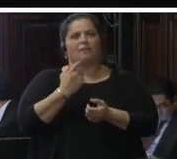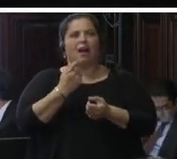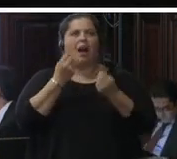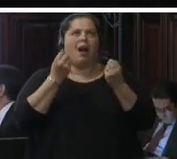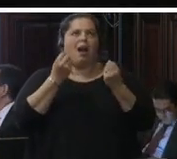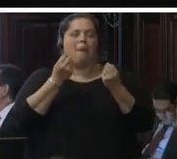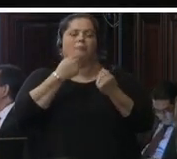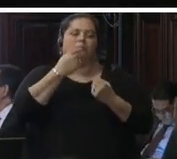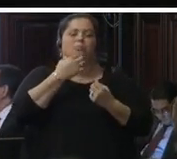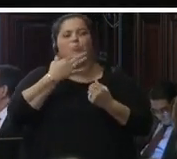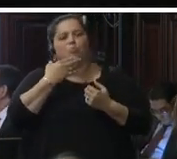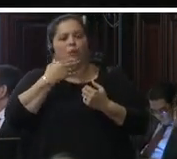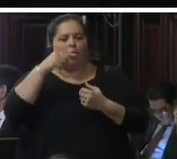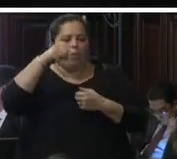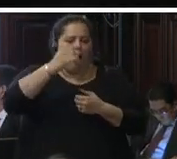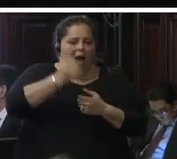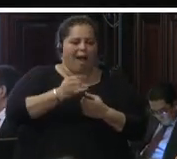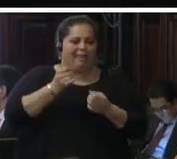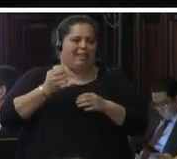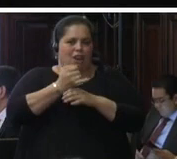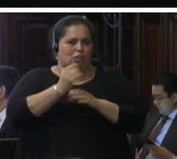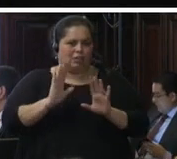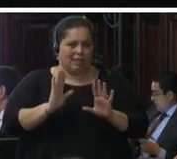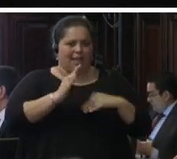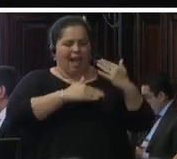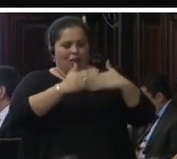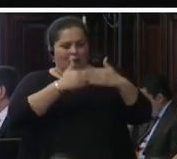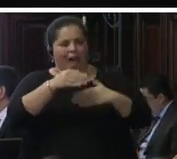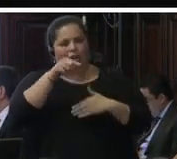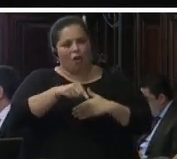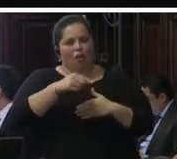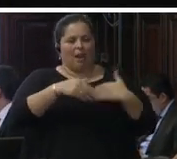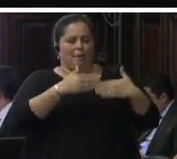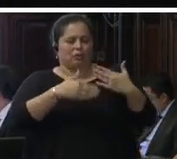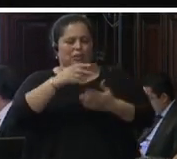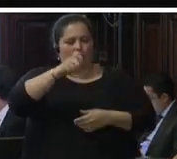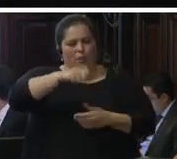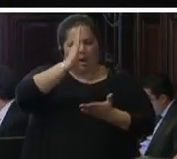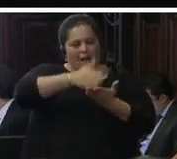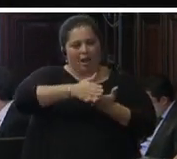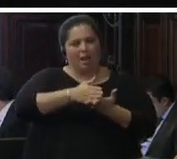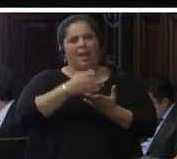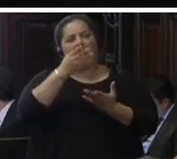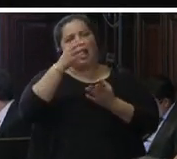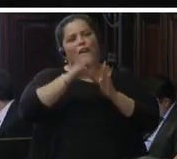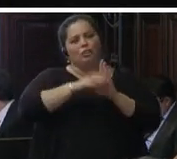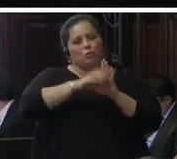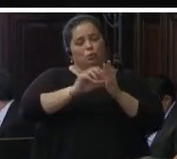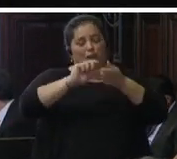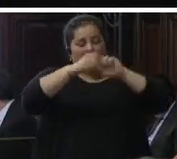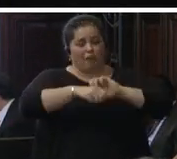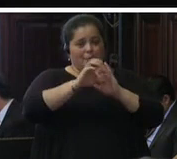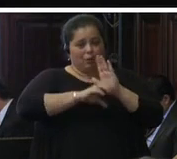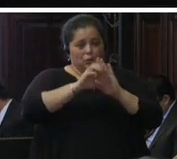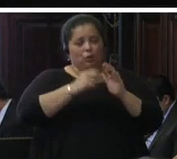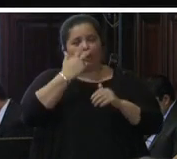inocencia a lo largo de todo el proceso penal en la reforma constitucional de 2008 se modificó el